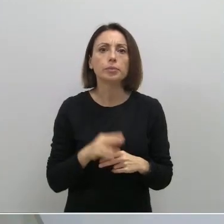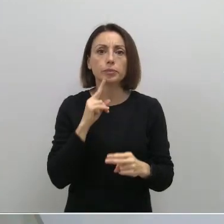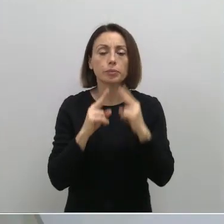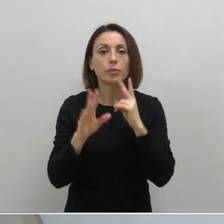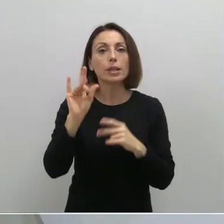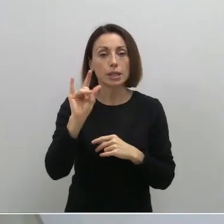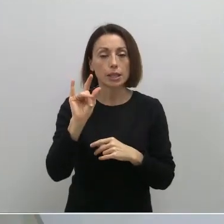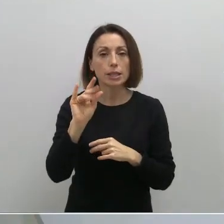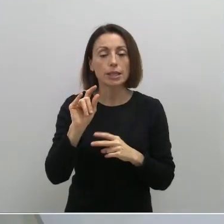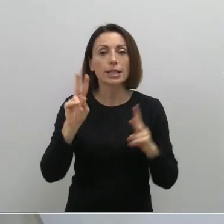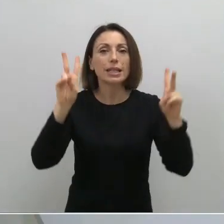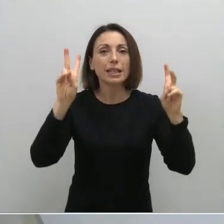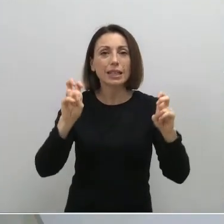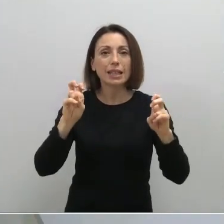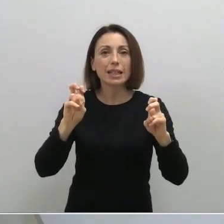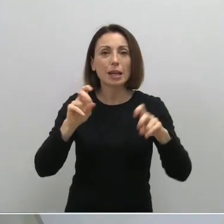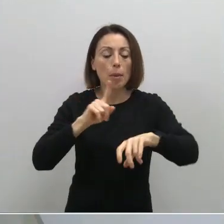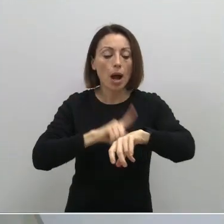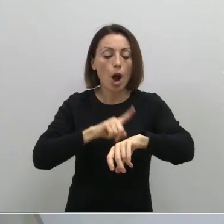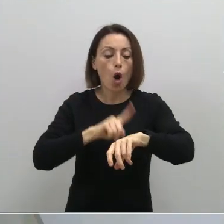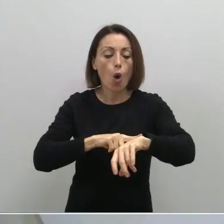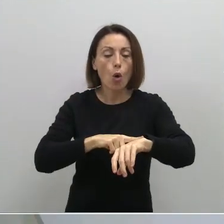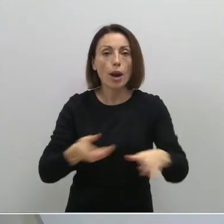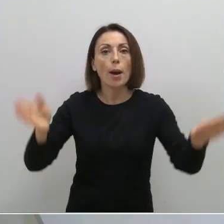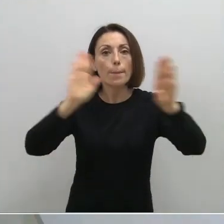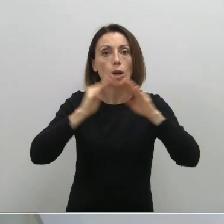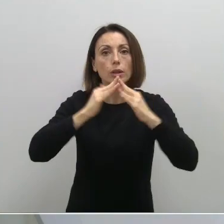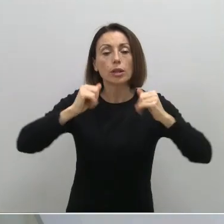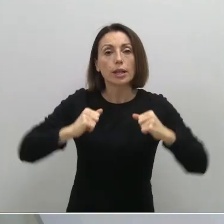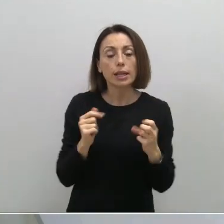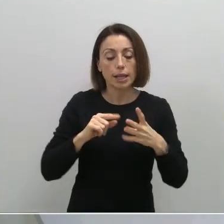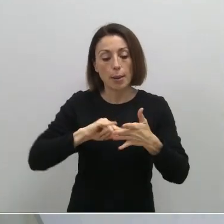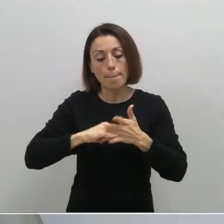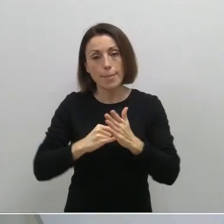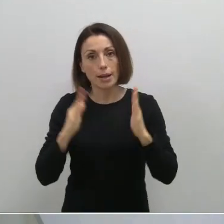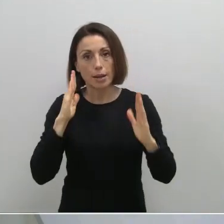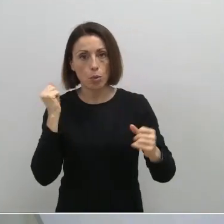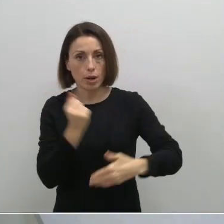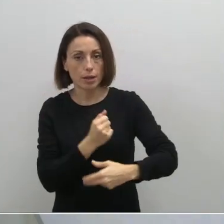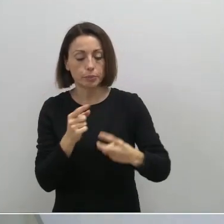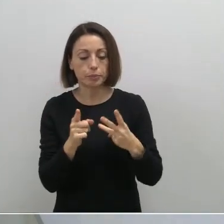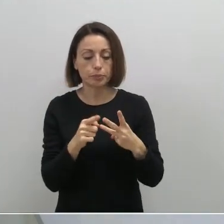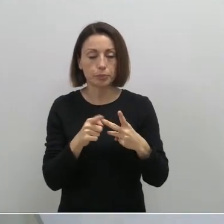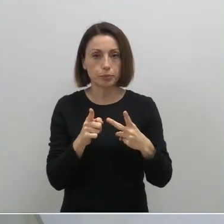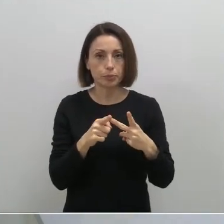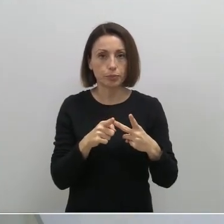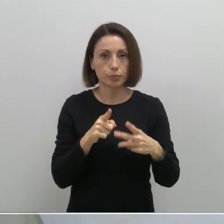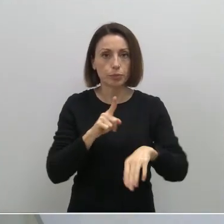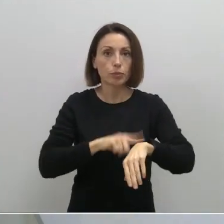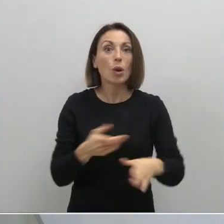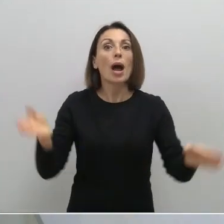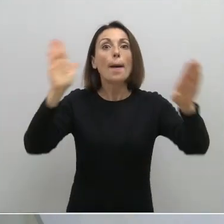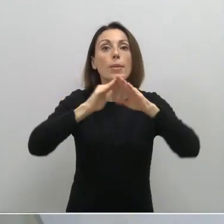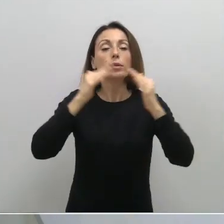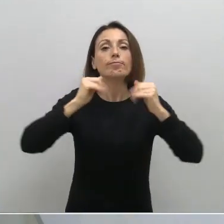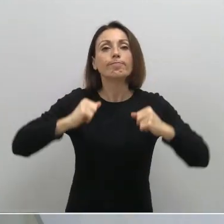Sí, efectivamente. Le preguntaba por el toque de queda y por el plan de Navidad. En principio, el toque de queda habrá que verlo,